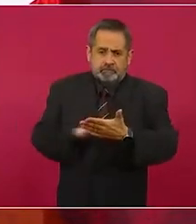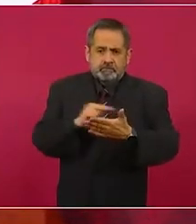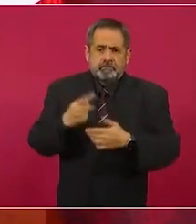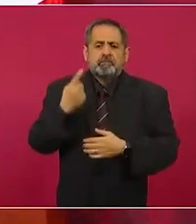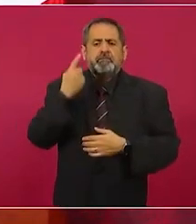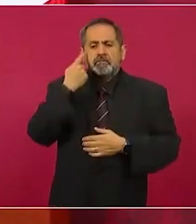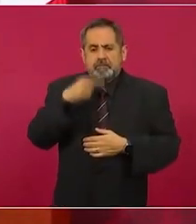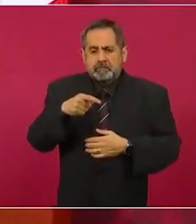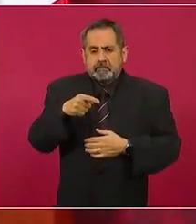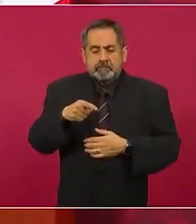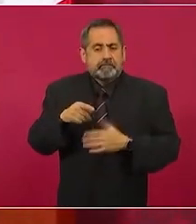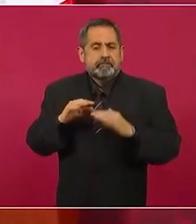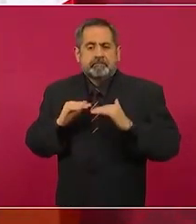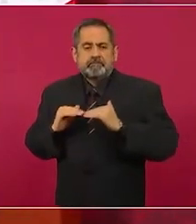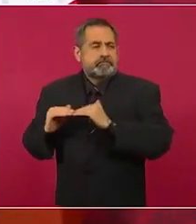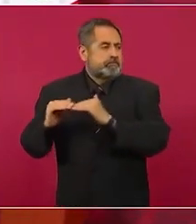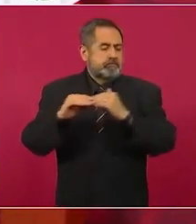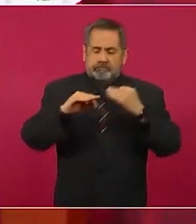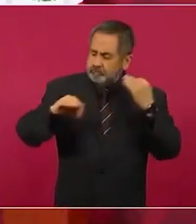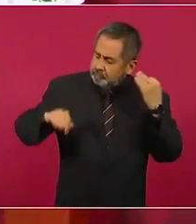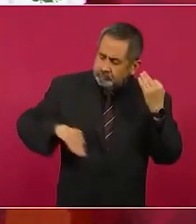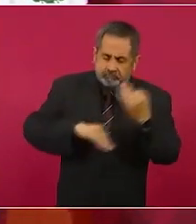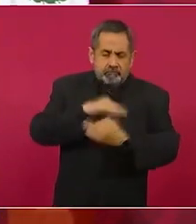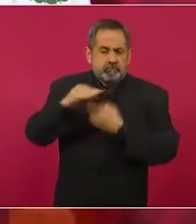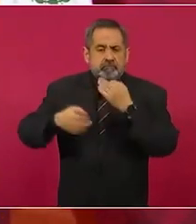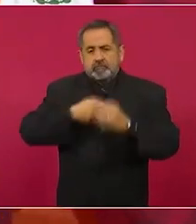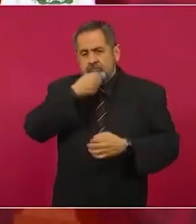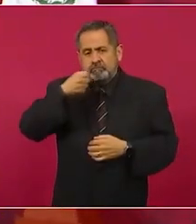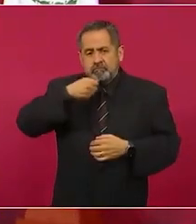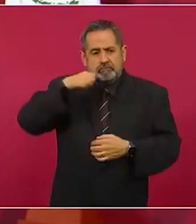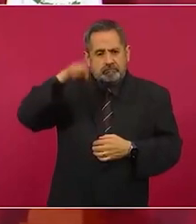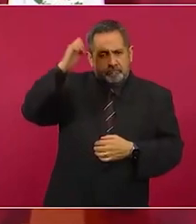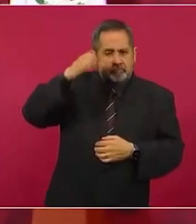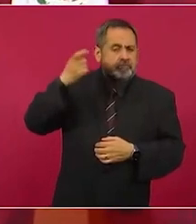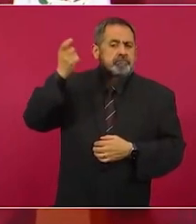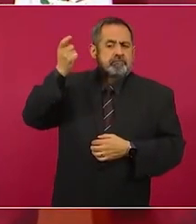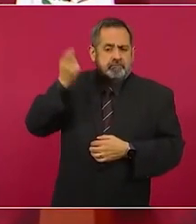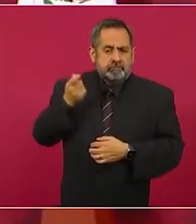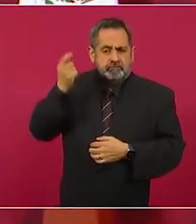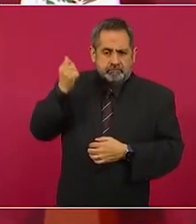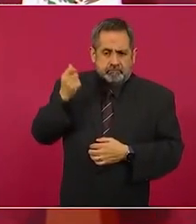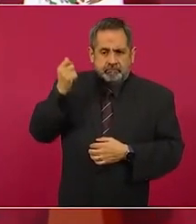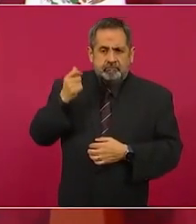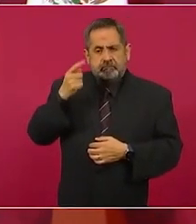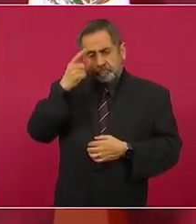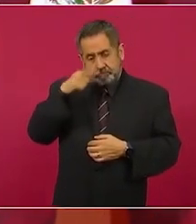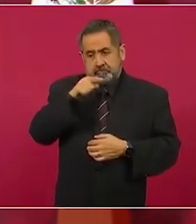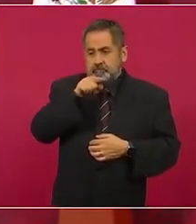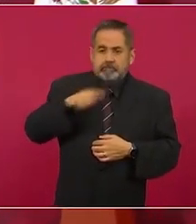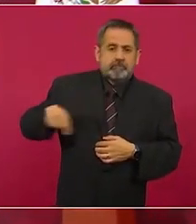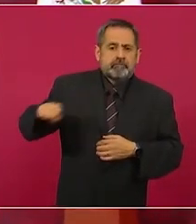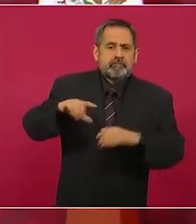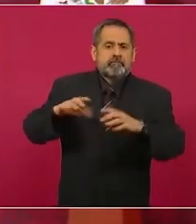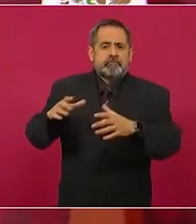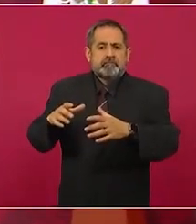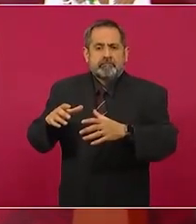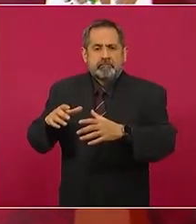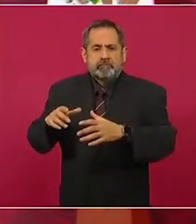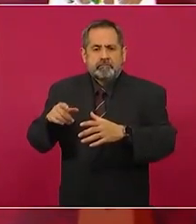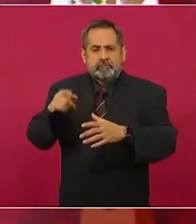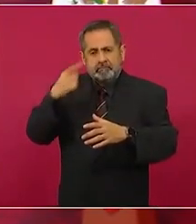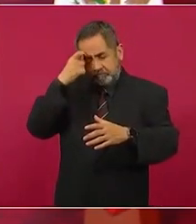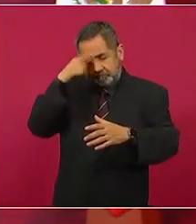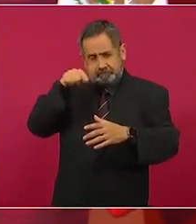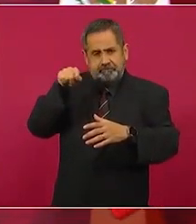versión universal a todas, no importando la edad a todas aquellas personas con una capacidad